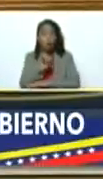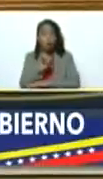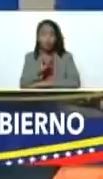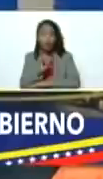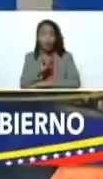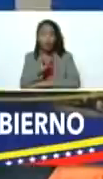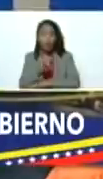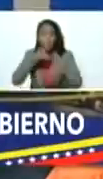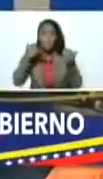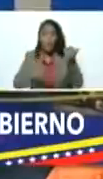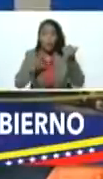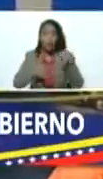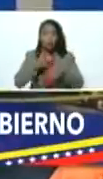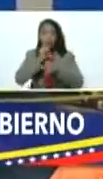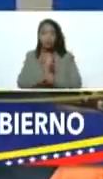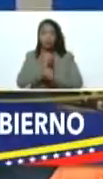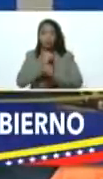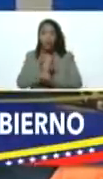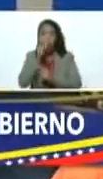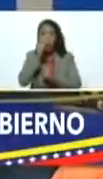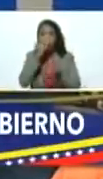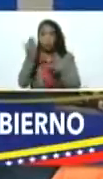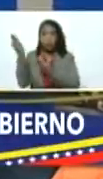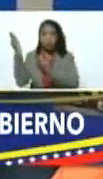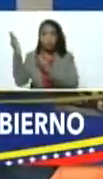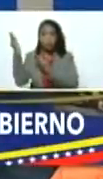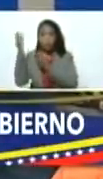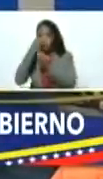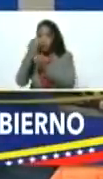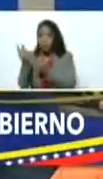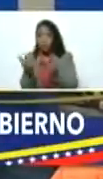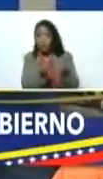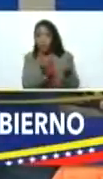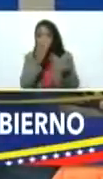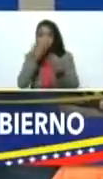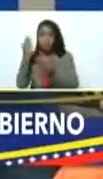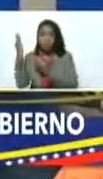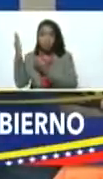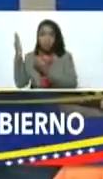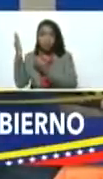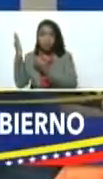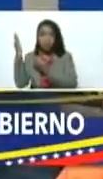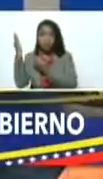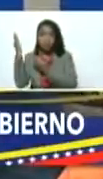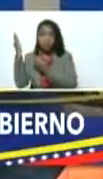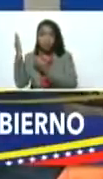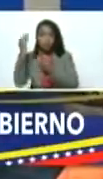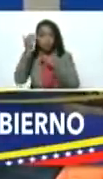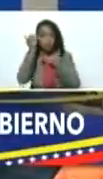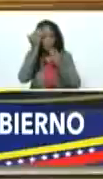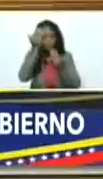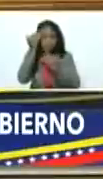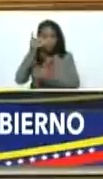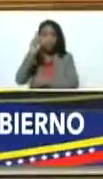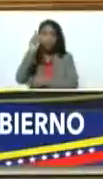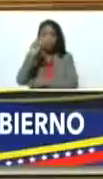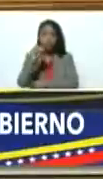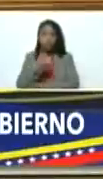golpe de gaita, Manuel Rosales. Bienvenido, Manuel Rosales. Mi saludo también